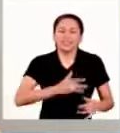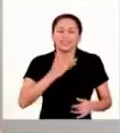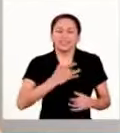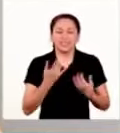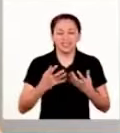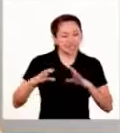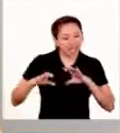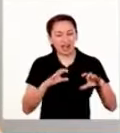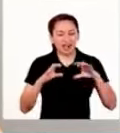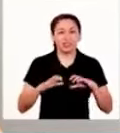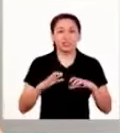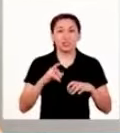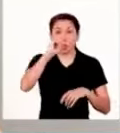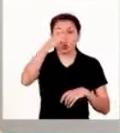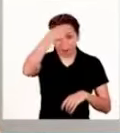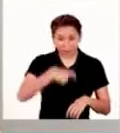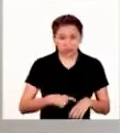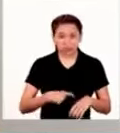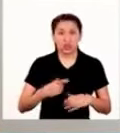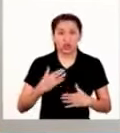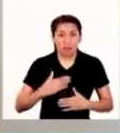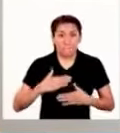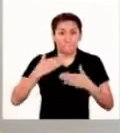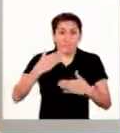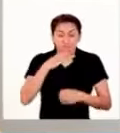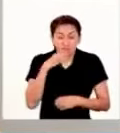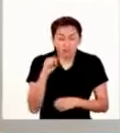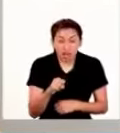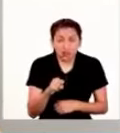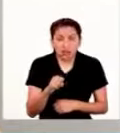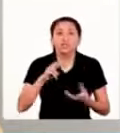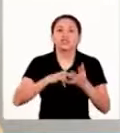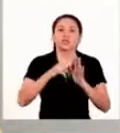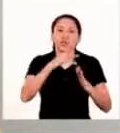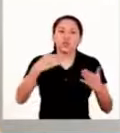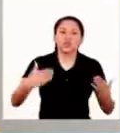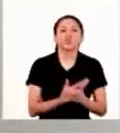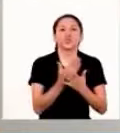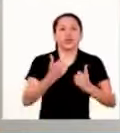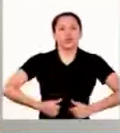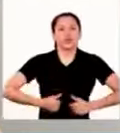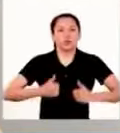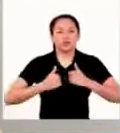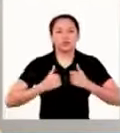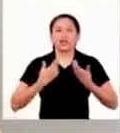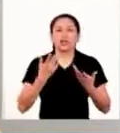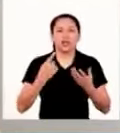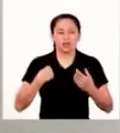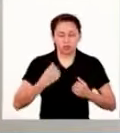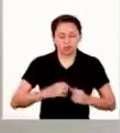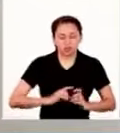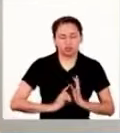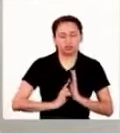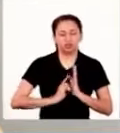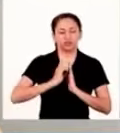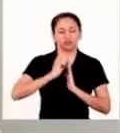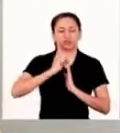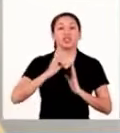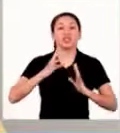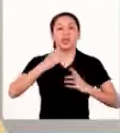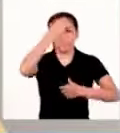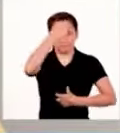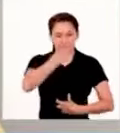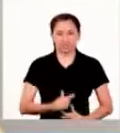autónomos. Ser una persona adulta mayor es un nuevo ciclo de vida donde podemos seguir desarrollando nuestra vida